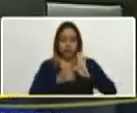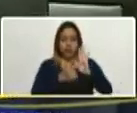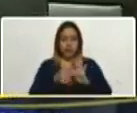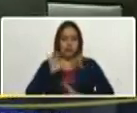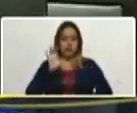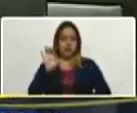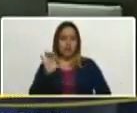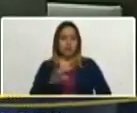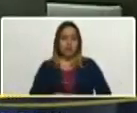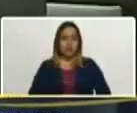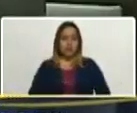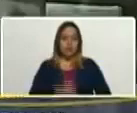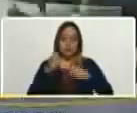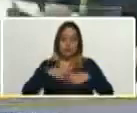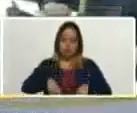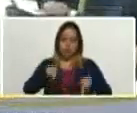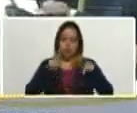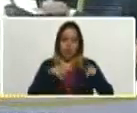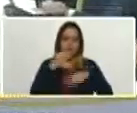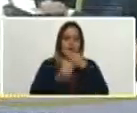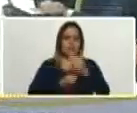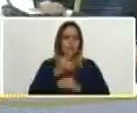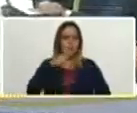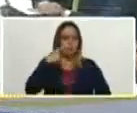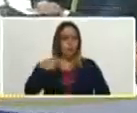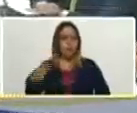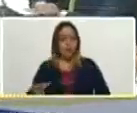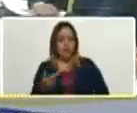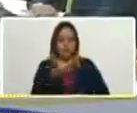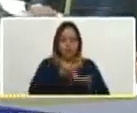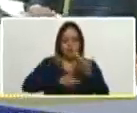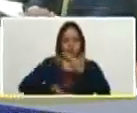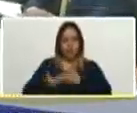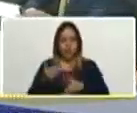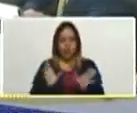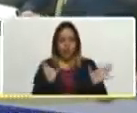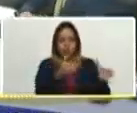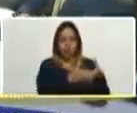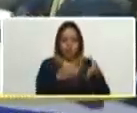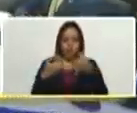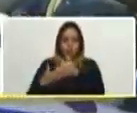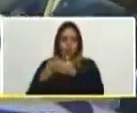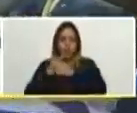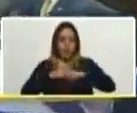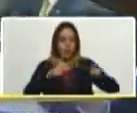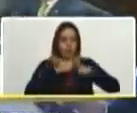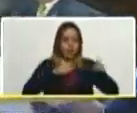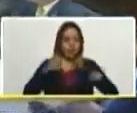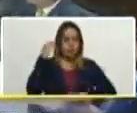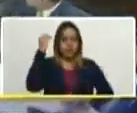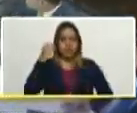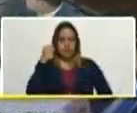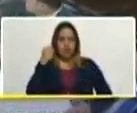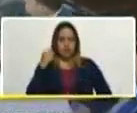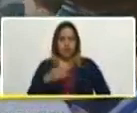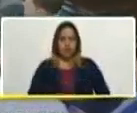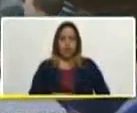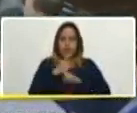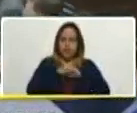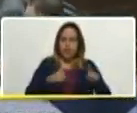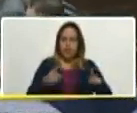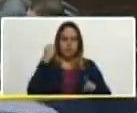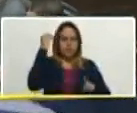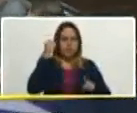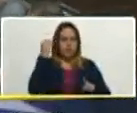la posibilidad de hacer política entre adversarios, entre contrarios, con opiniones diferentes,